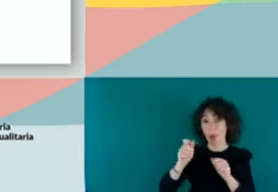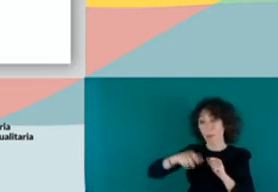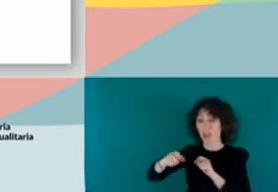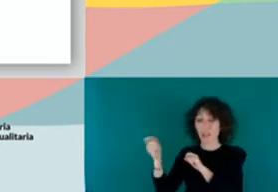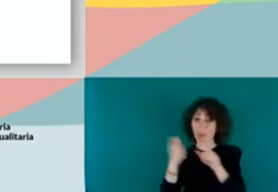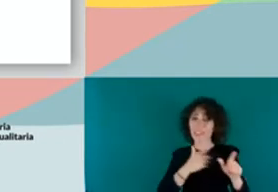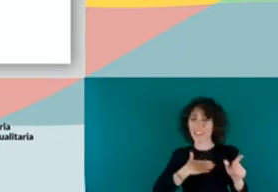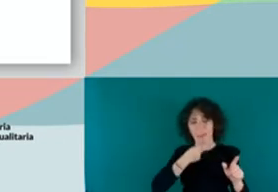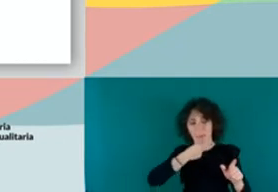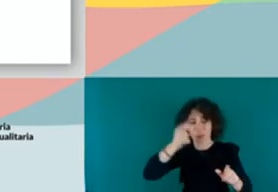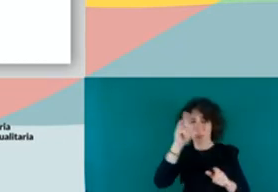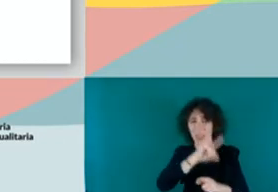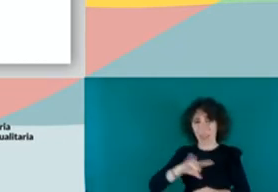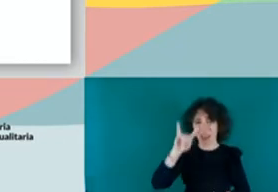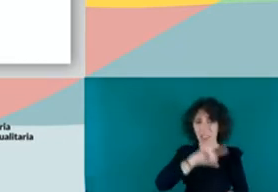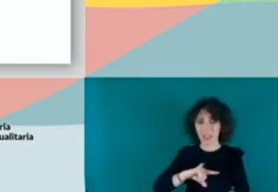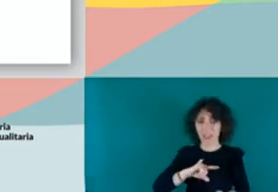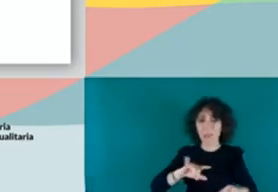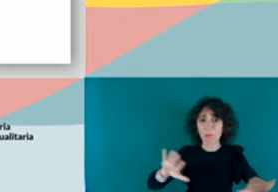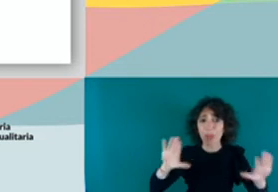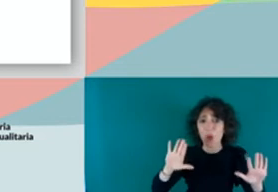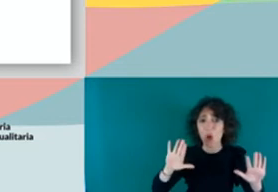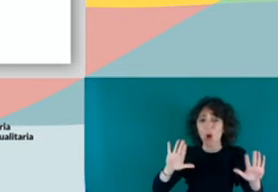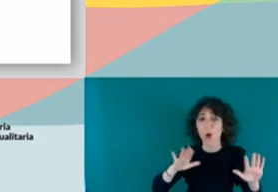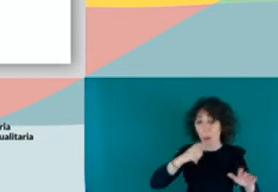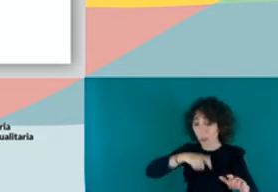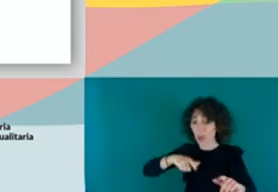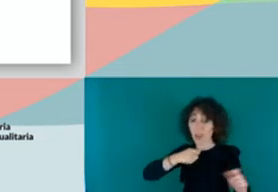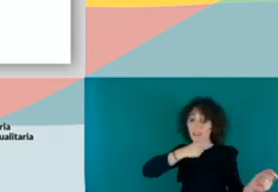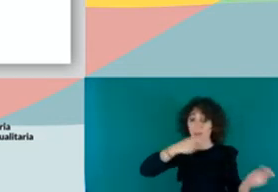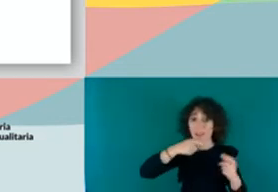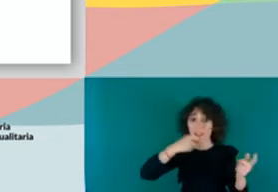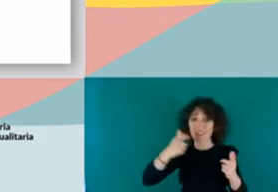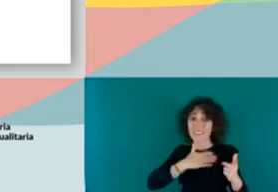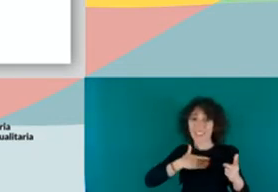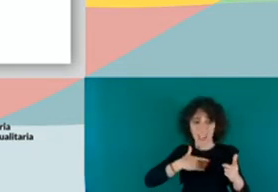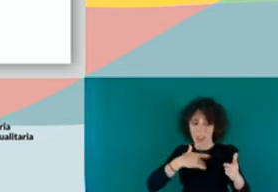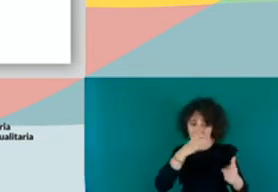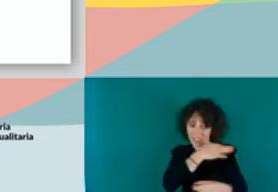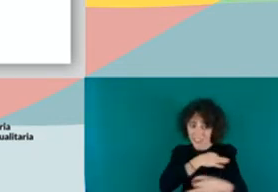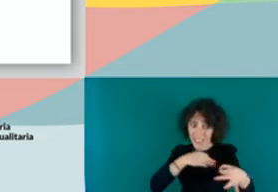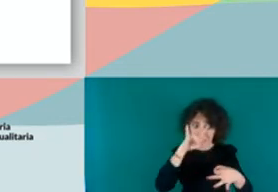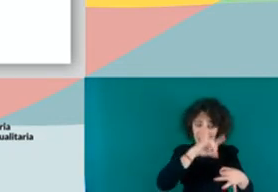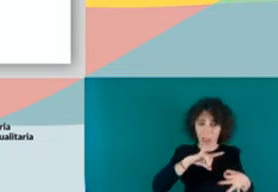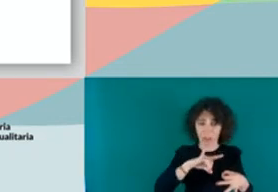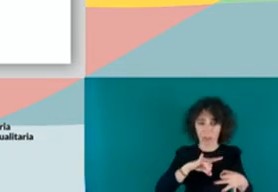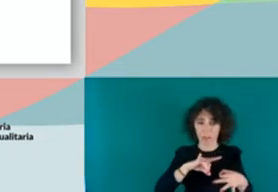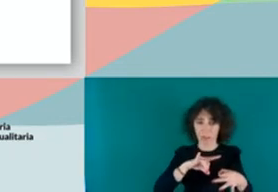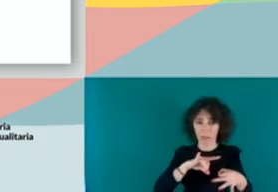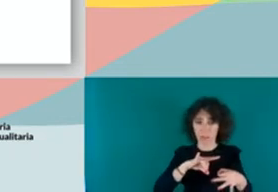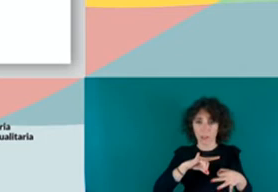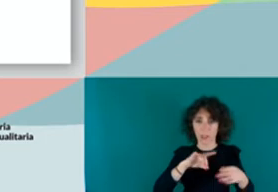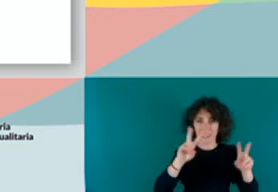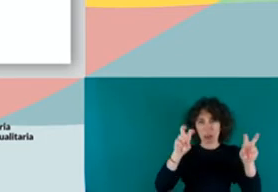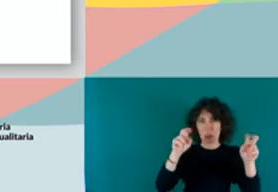los migrantes que quieren irse de Canarias, no sé por qué, bueno, está el titular un poco